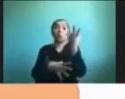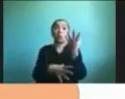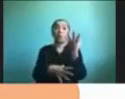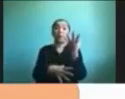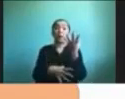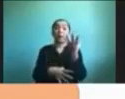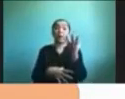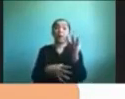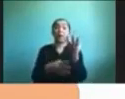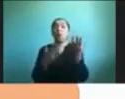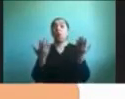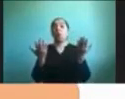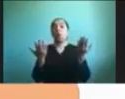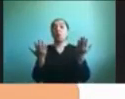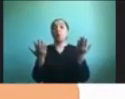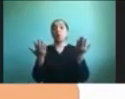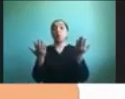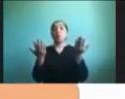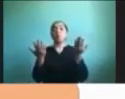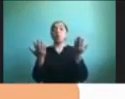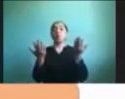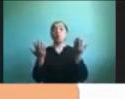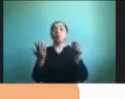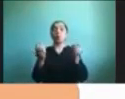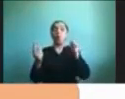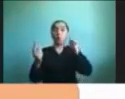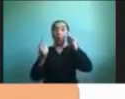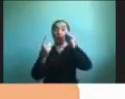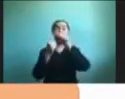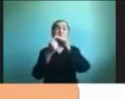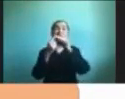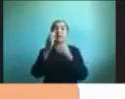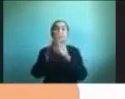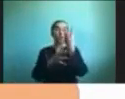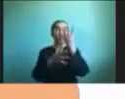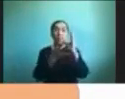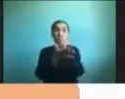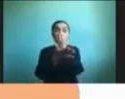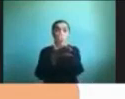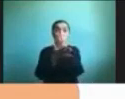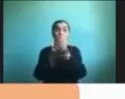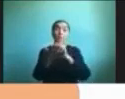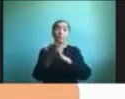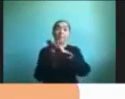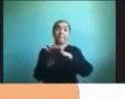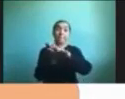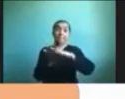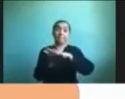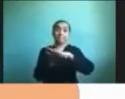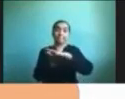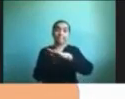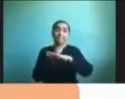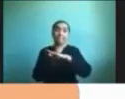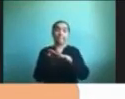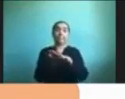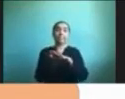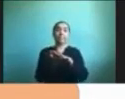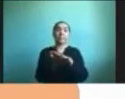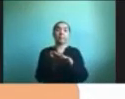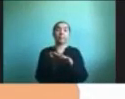nuevo objetivo que queremos lograr por ejemplo y algo que ayuda mucho